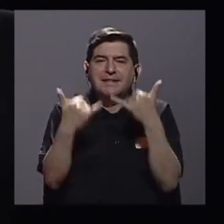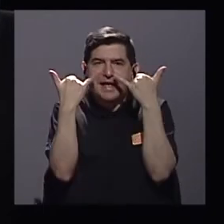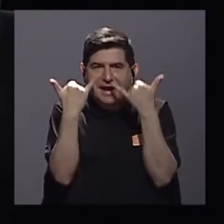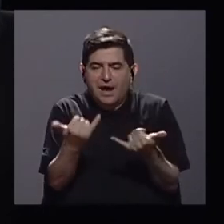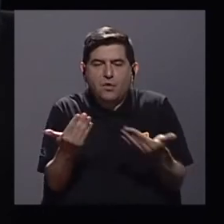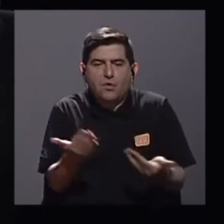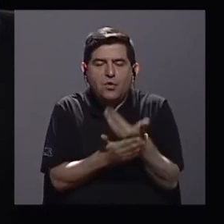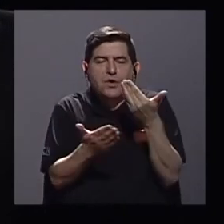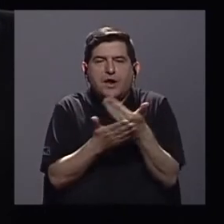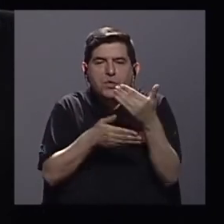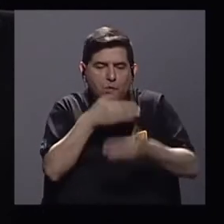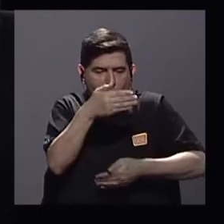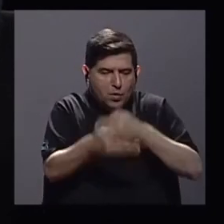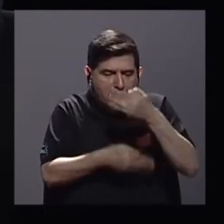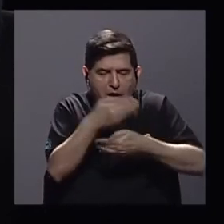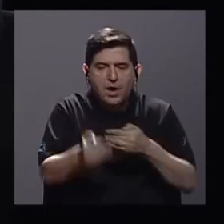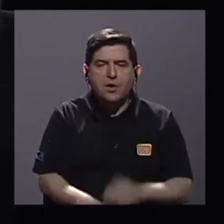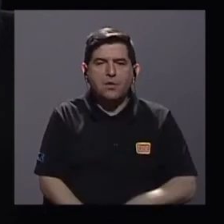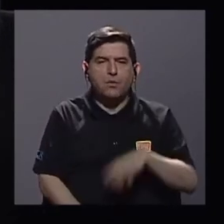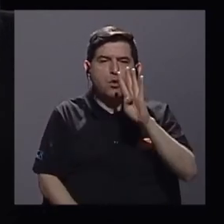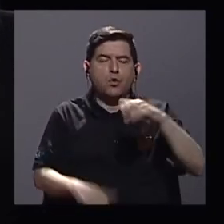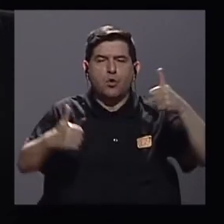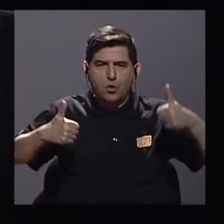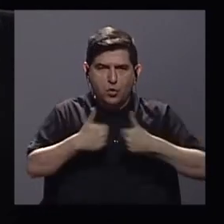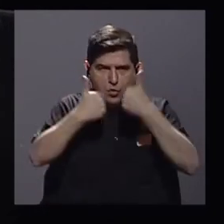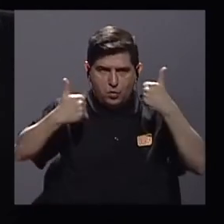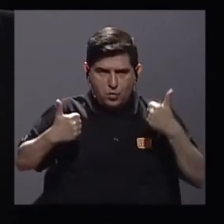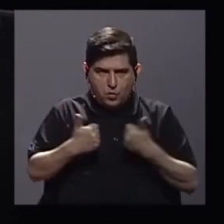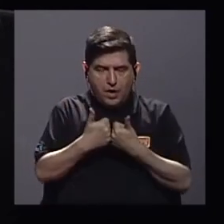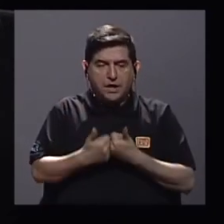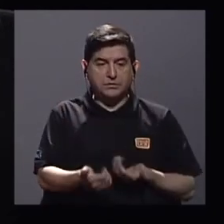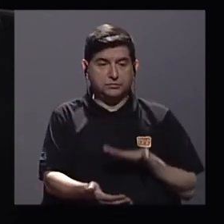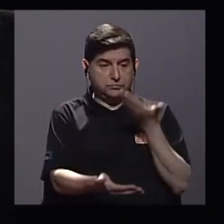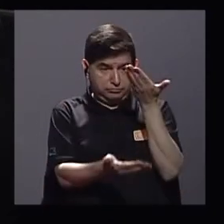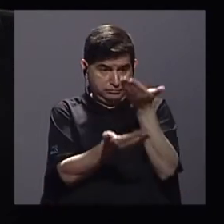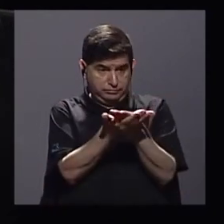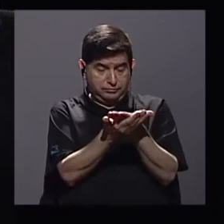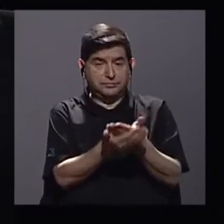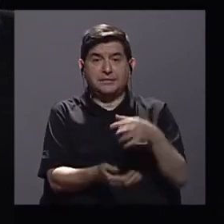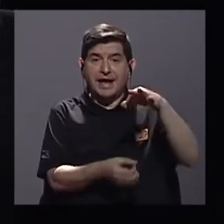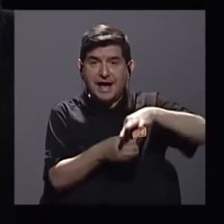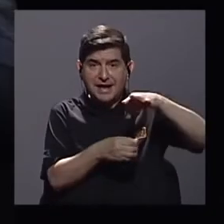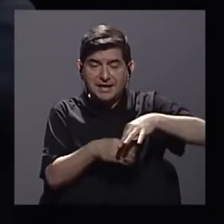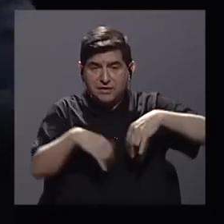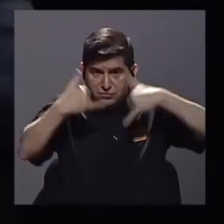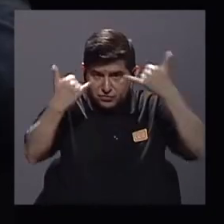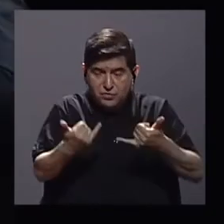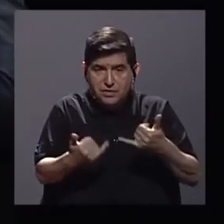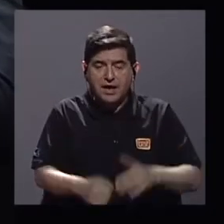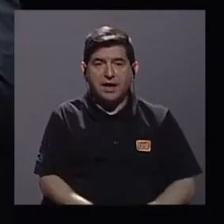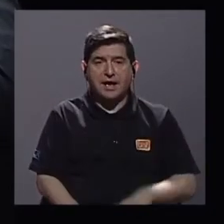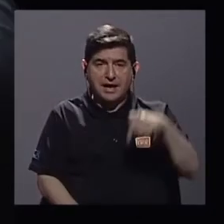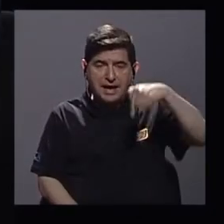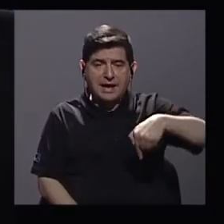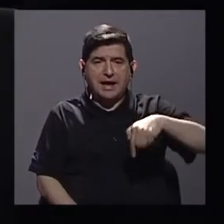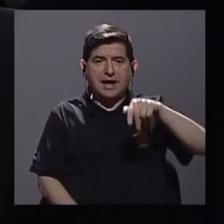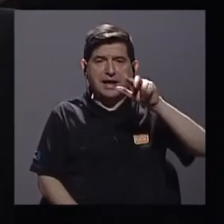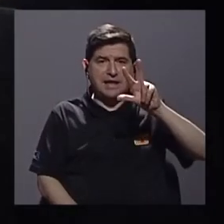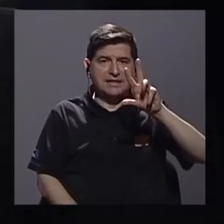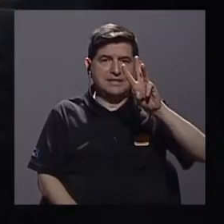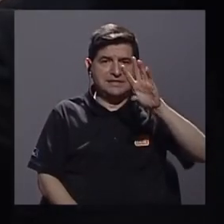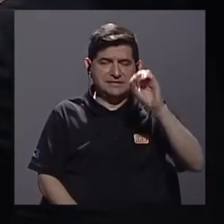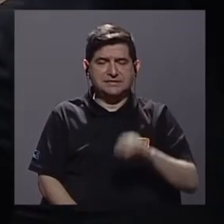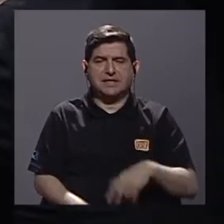esa nueva hoja de ruta también con esos cuatro desafíos que le ponen a la agricultura hoy por hoy en la mesa de 360, don Felipe?